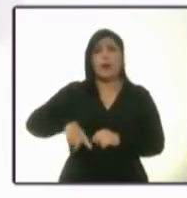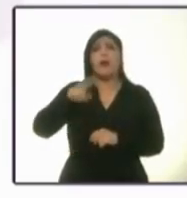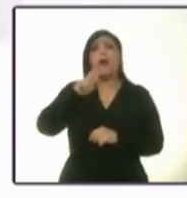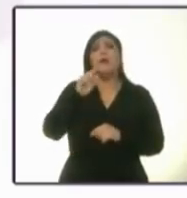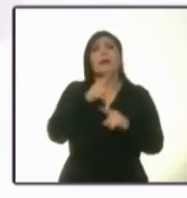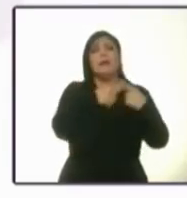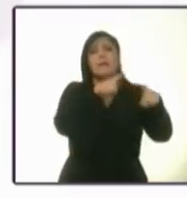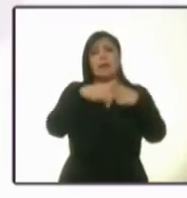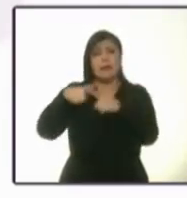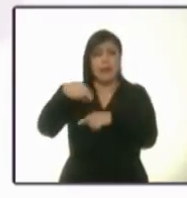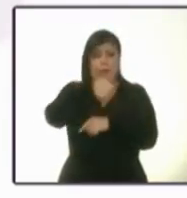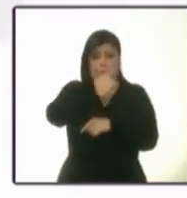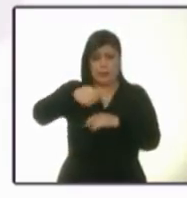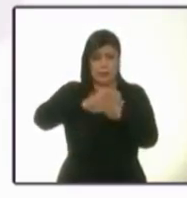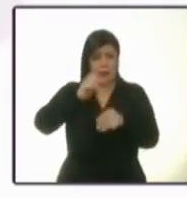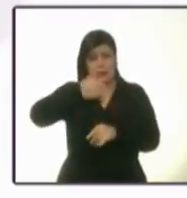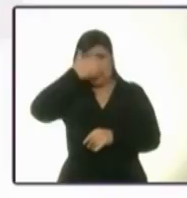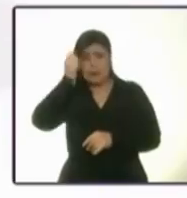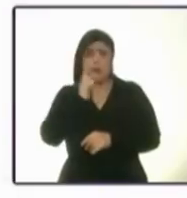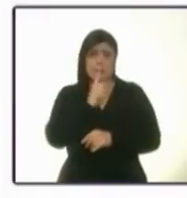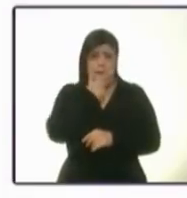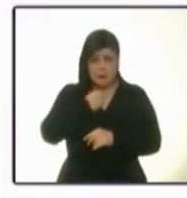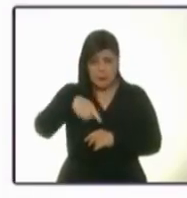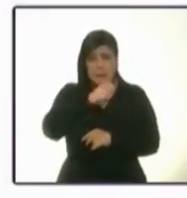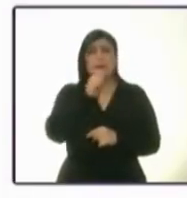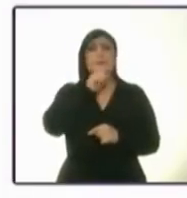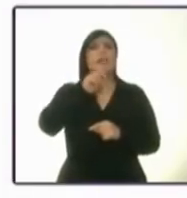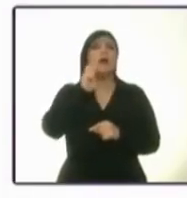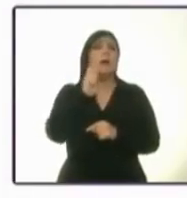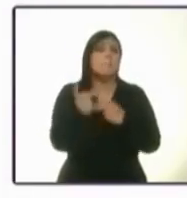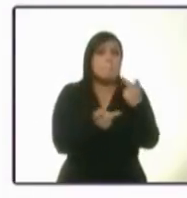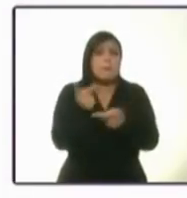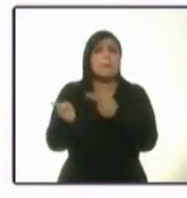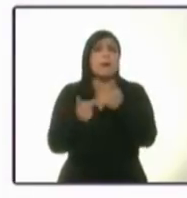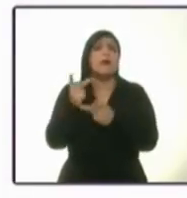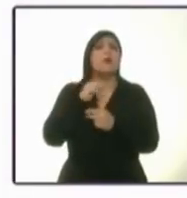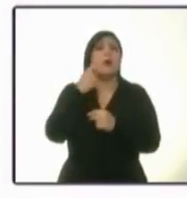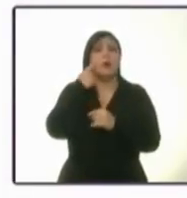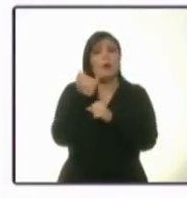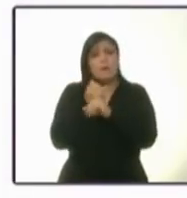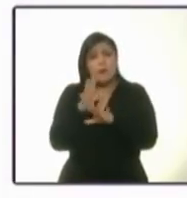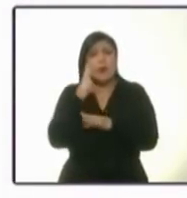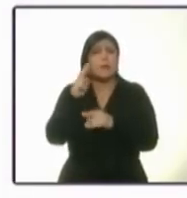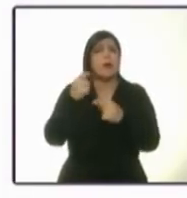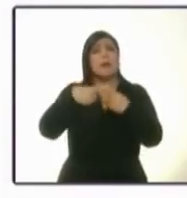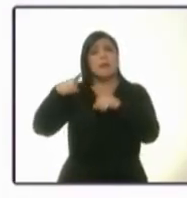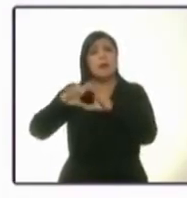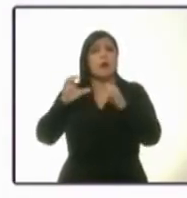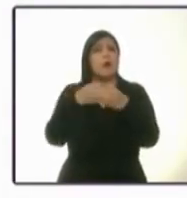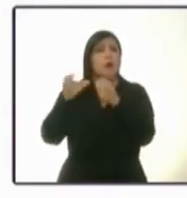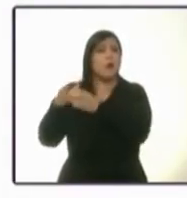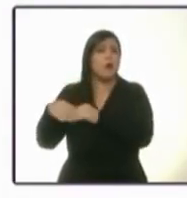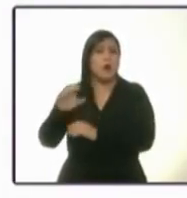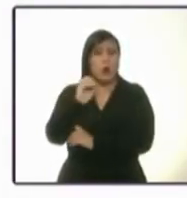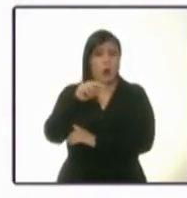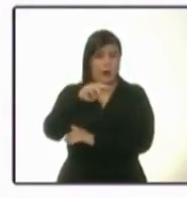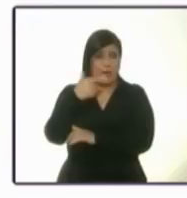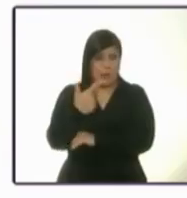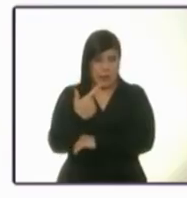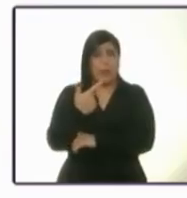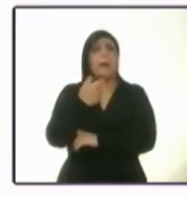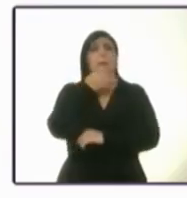diferente para cada candidata y candidato y está basada en la información que se recibió de organizaciones de la sociedad civil.